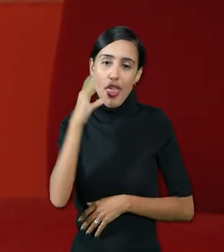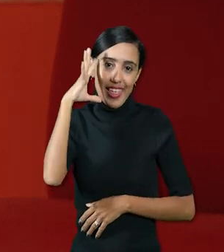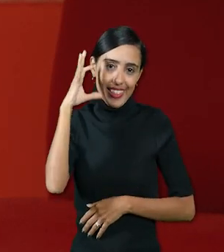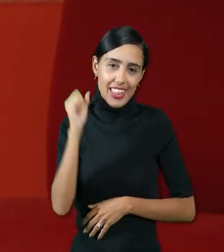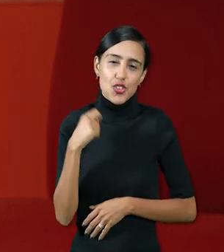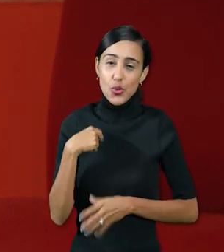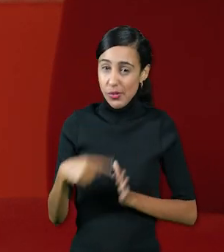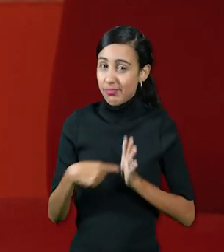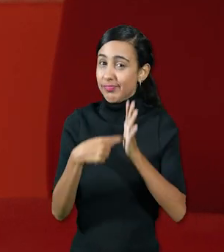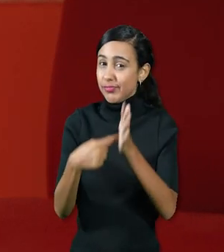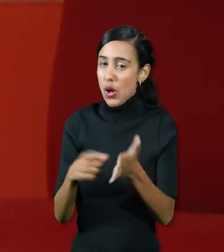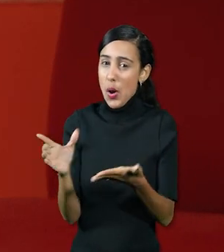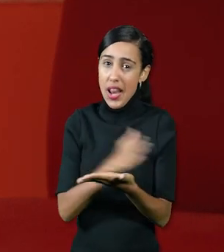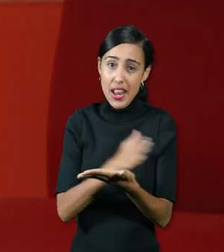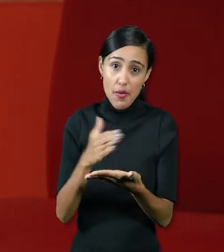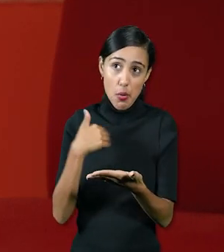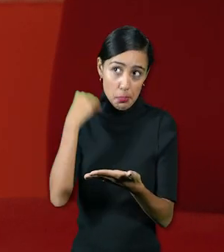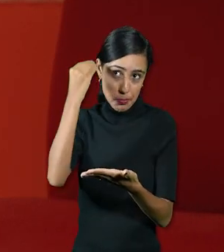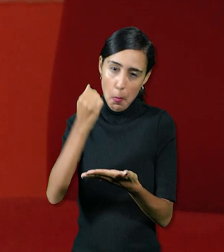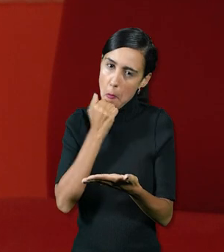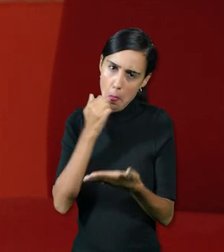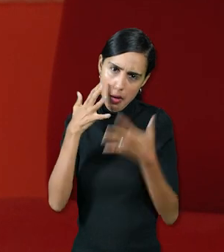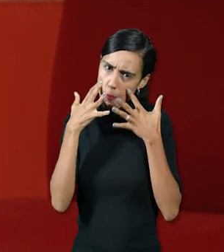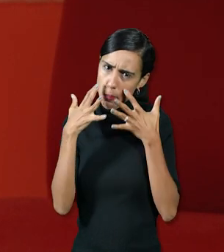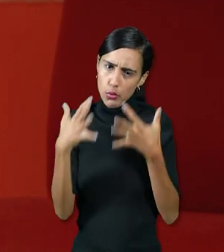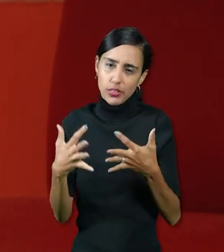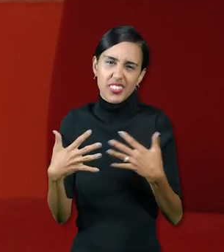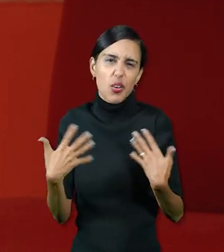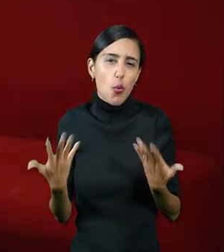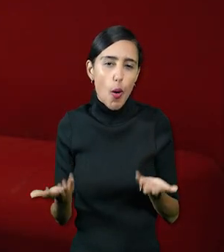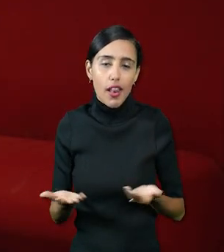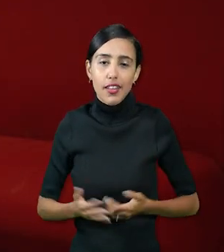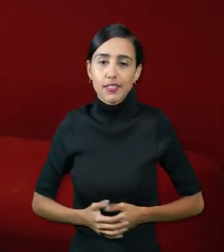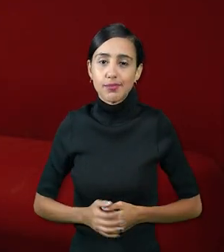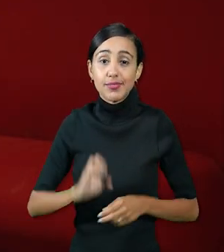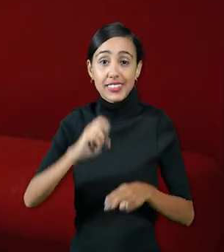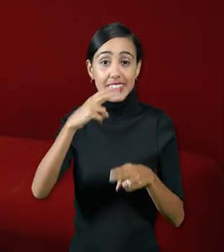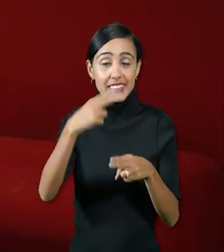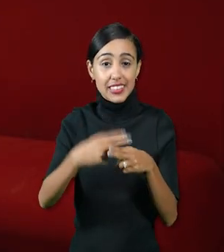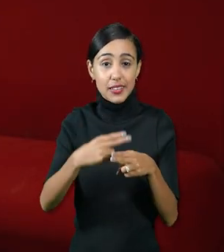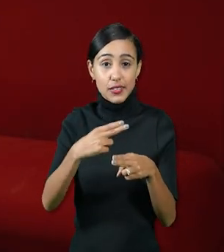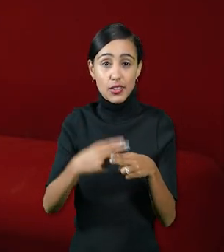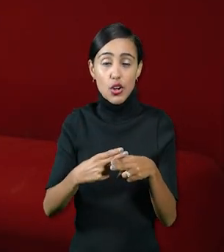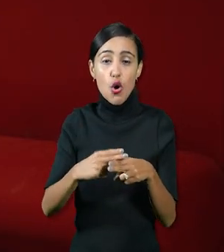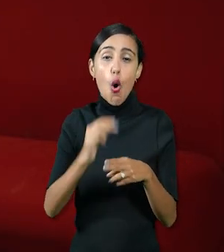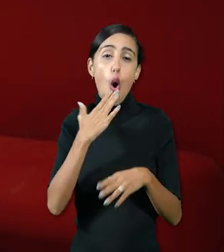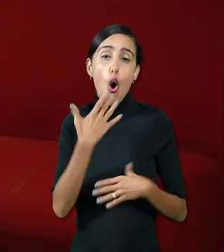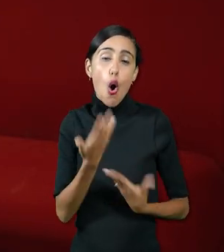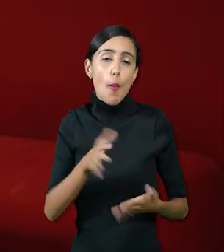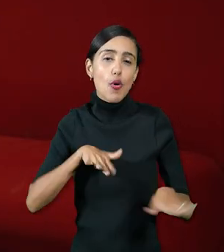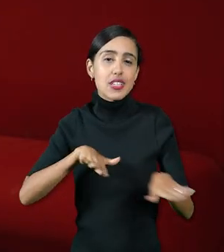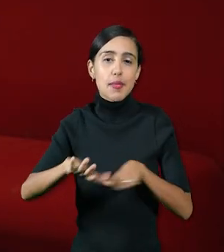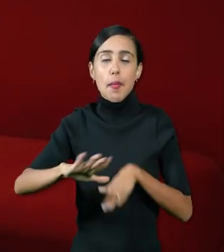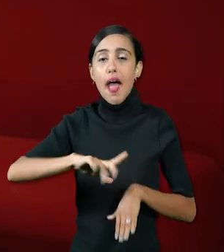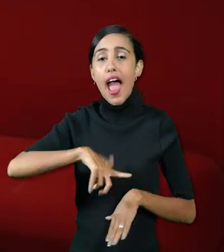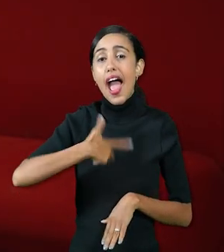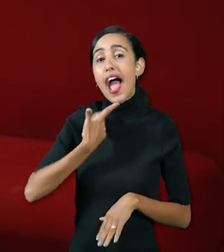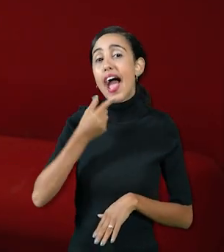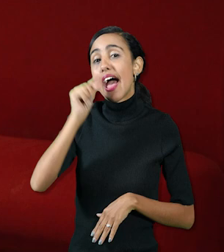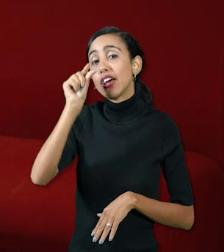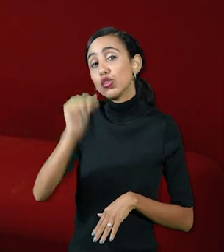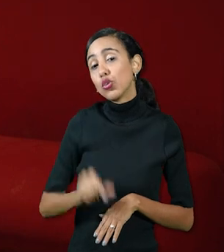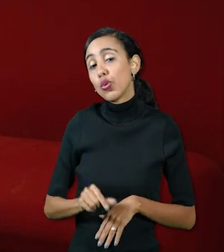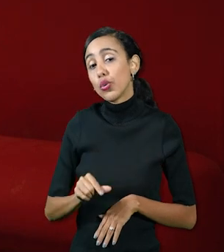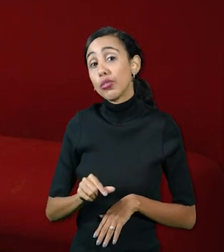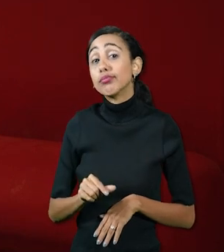uno que es quizás el más importante de todos se llama ¿cómo se prepara un actor? y es